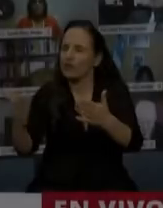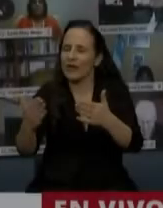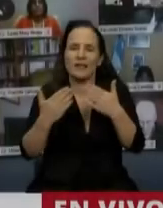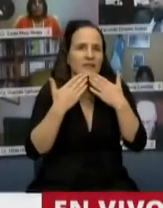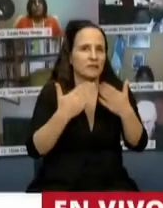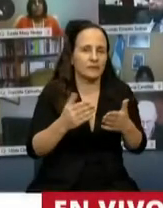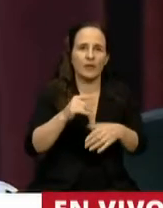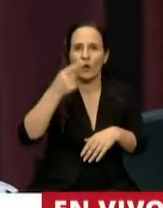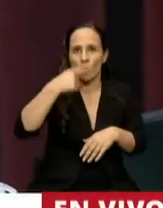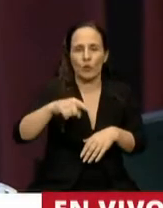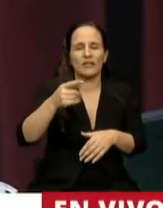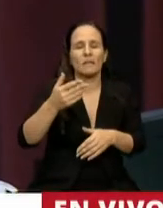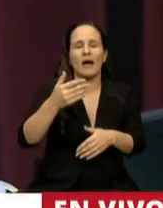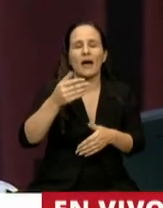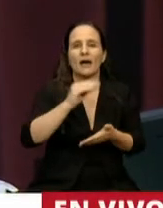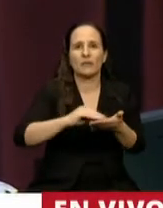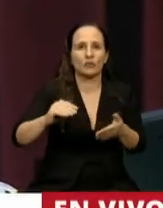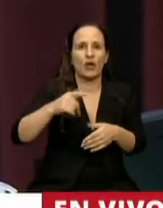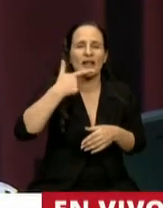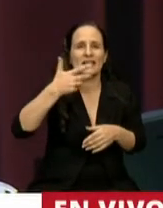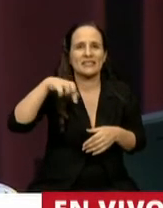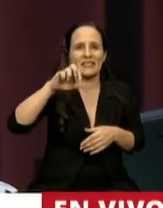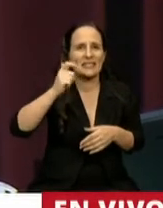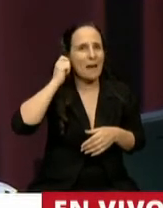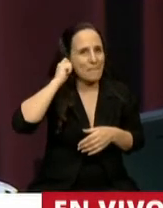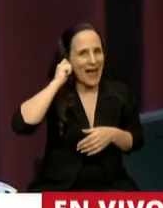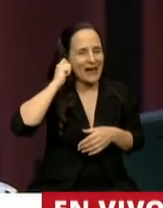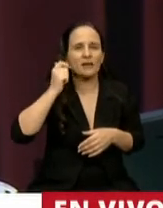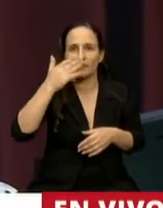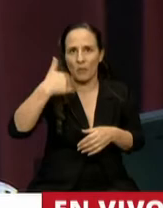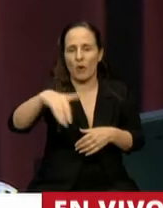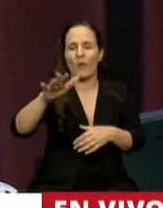Último orador a la diputada Alma Zapag y después se va a poner a votación.